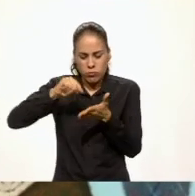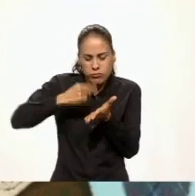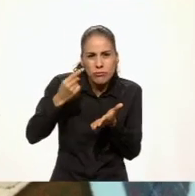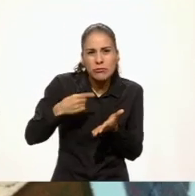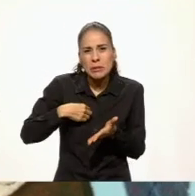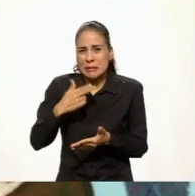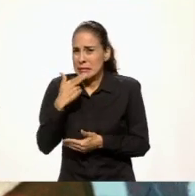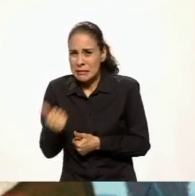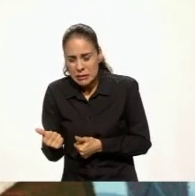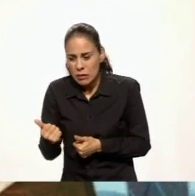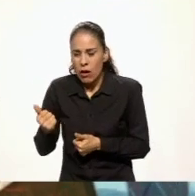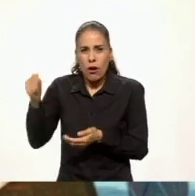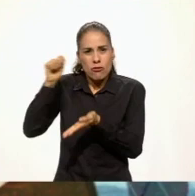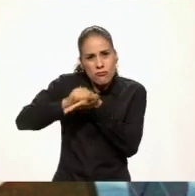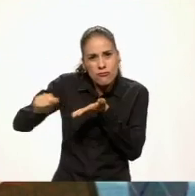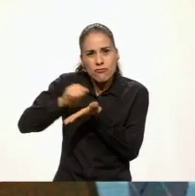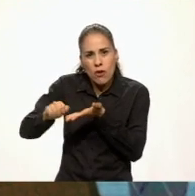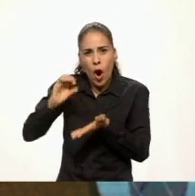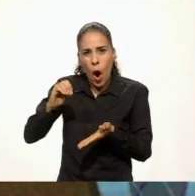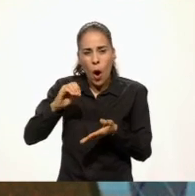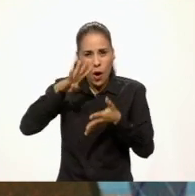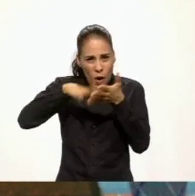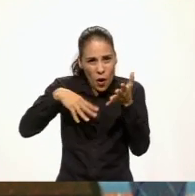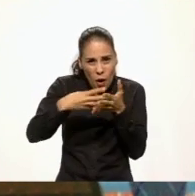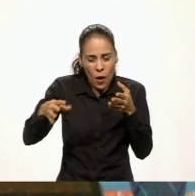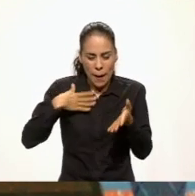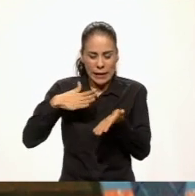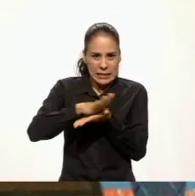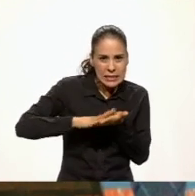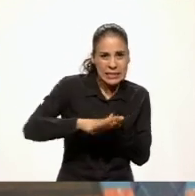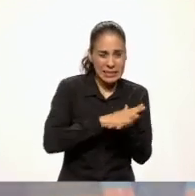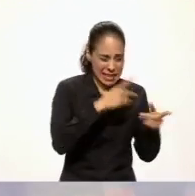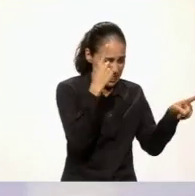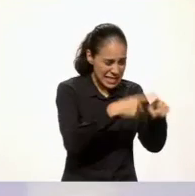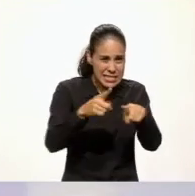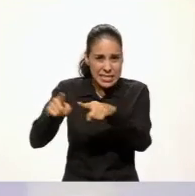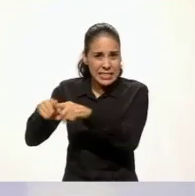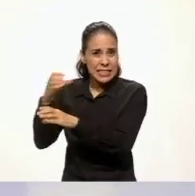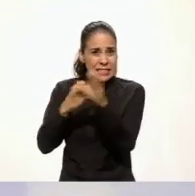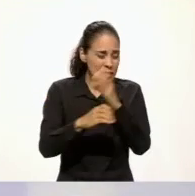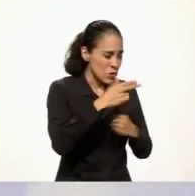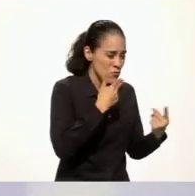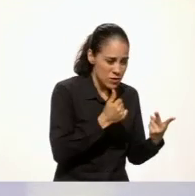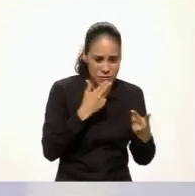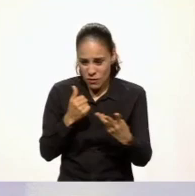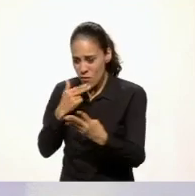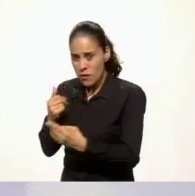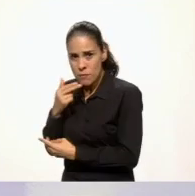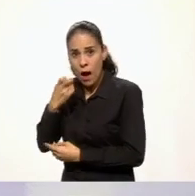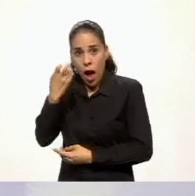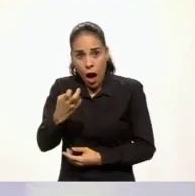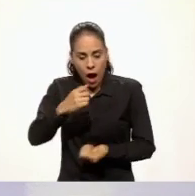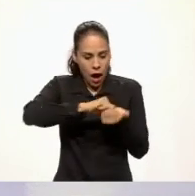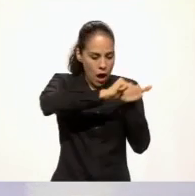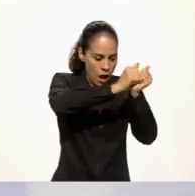los rayadores, los trapos de rejilla, todo lo que se deteriora en una casa se transformaba